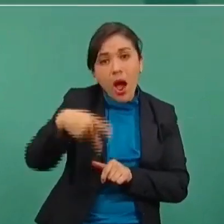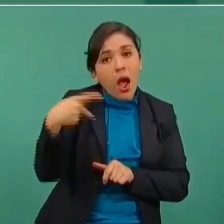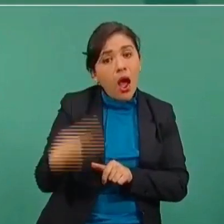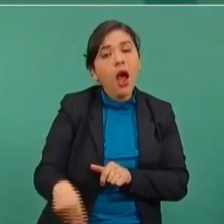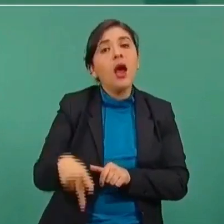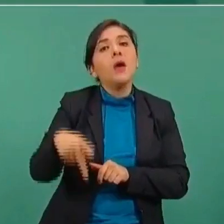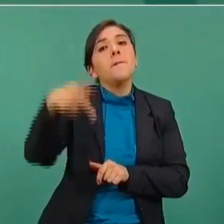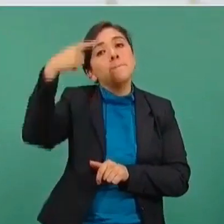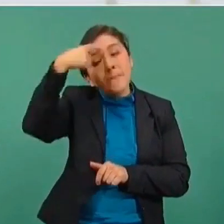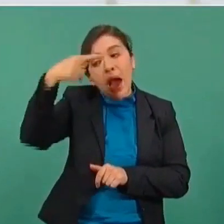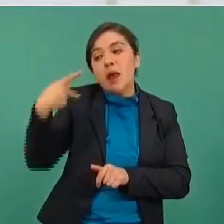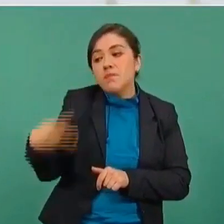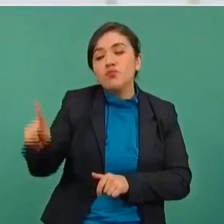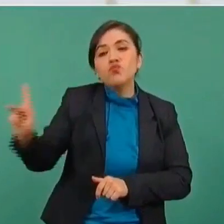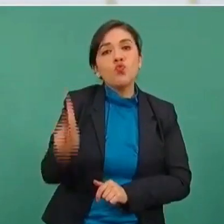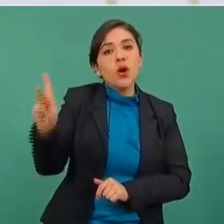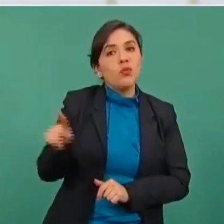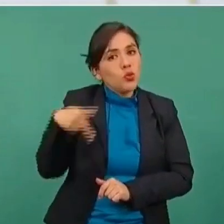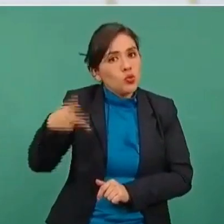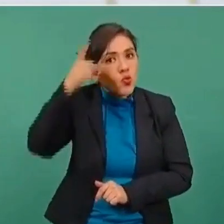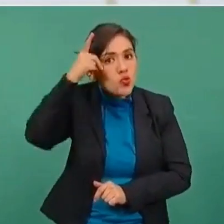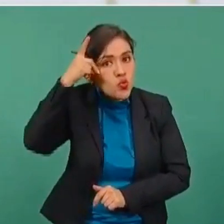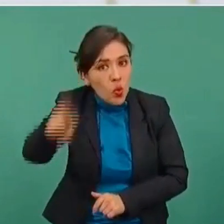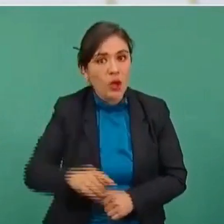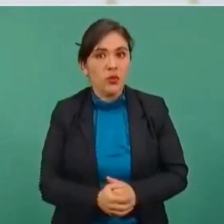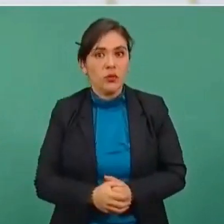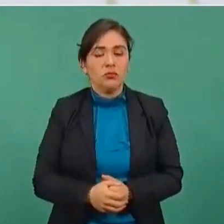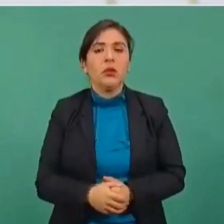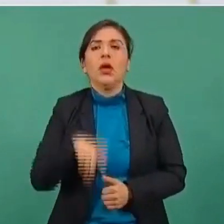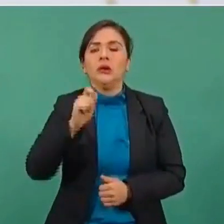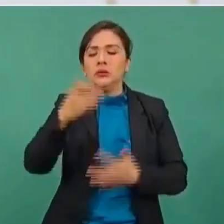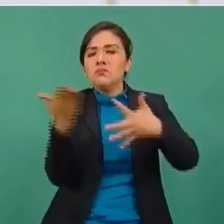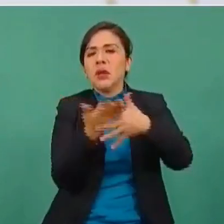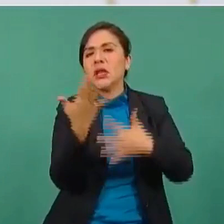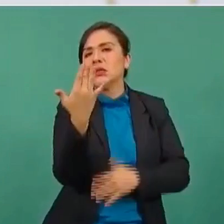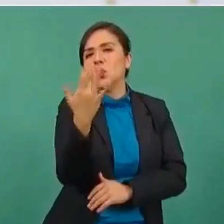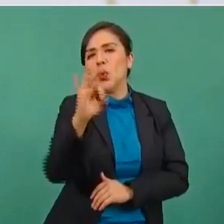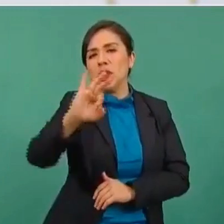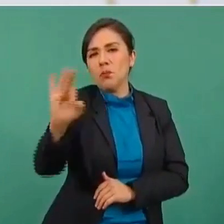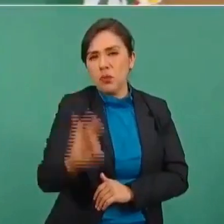para los yaquis en un cincuenta por ciento.